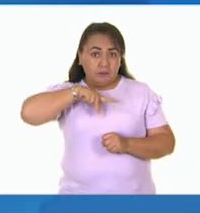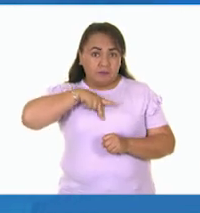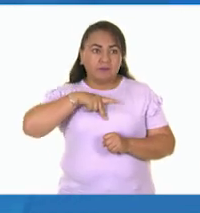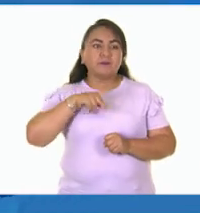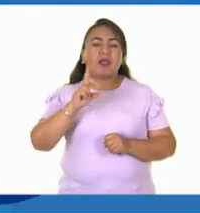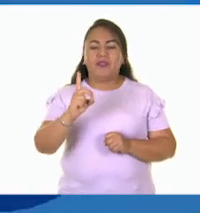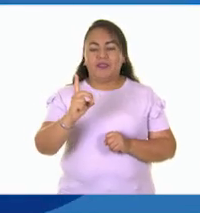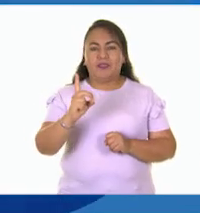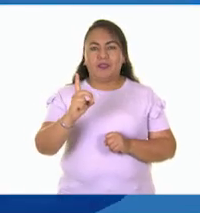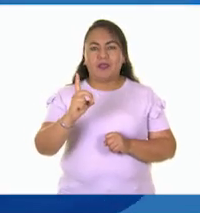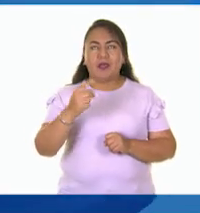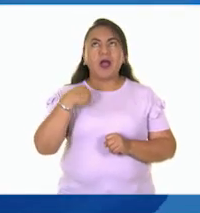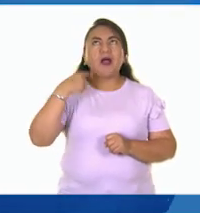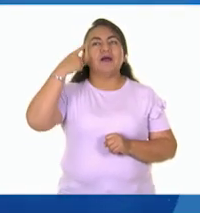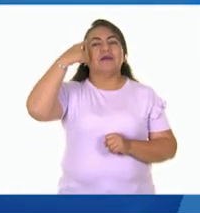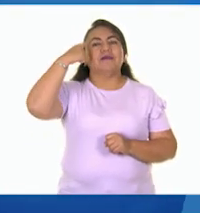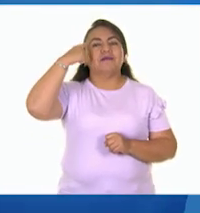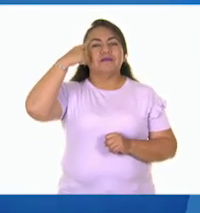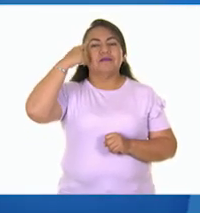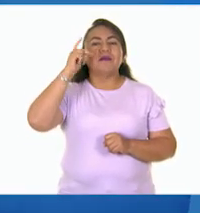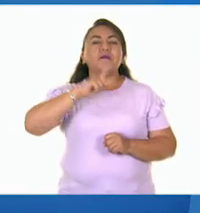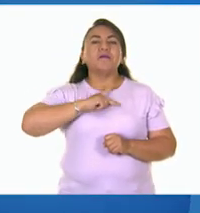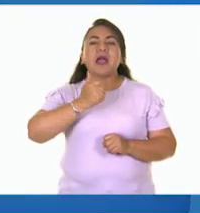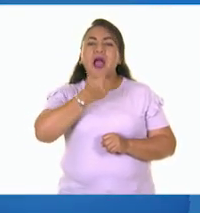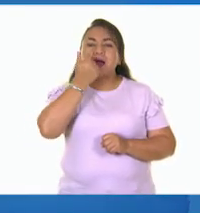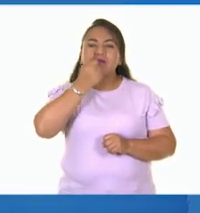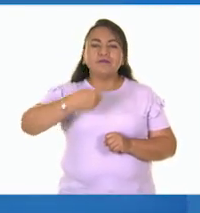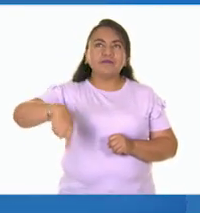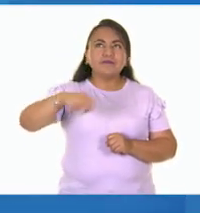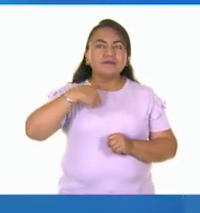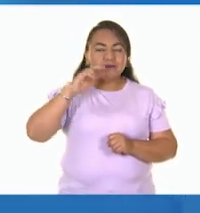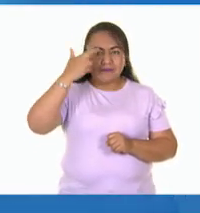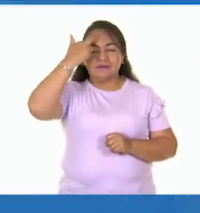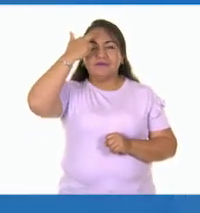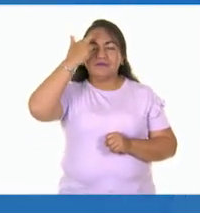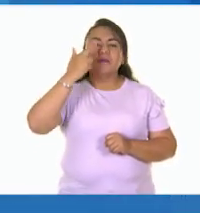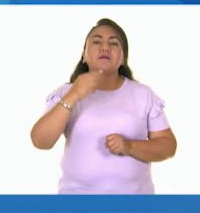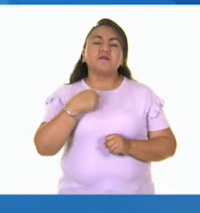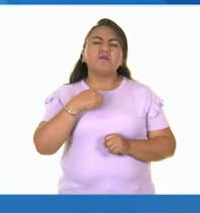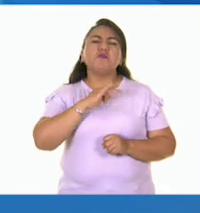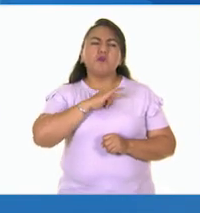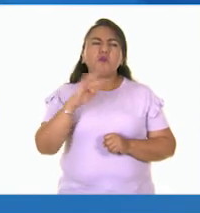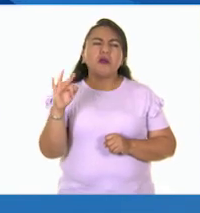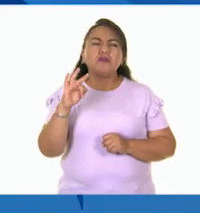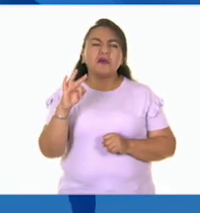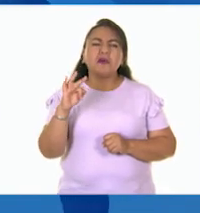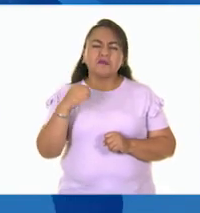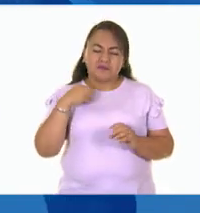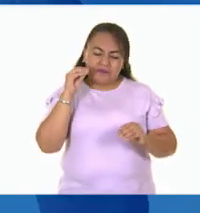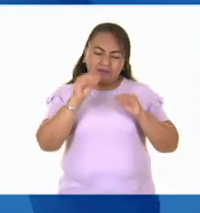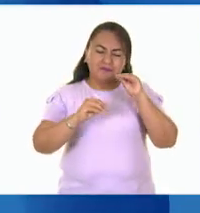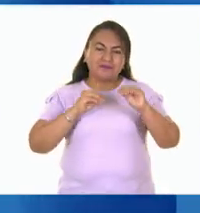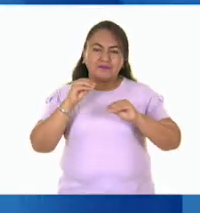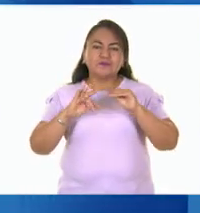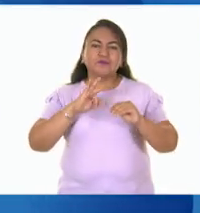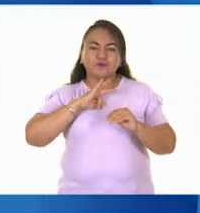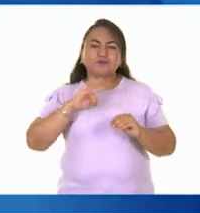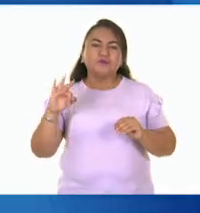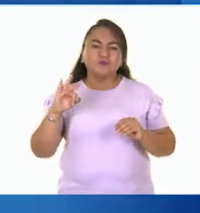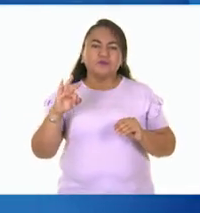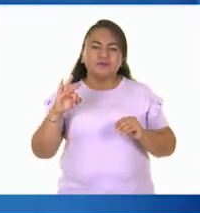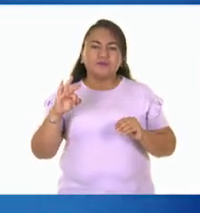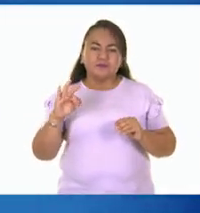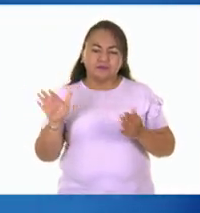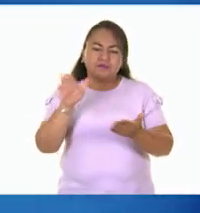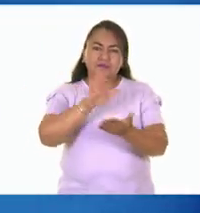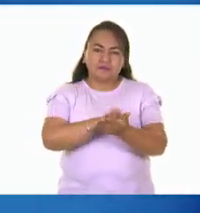es la D porque me recuerda a mis alumnos. Me parece que puedo hacer una buena composición con